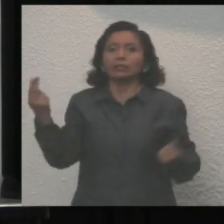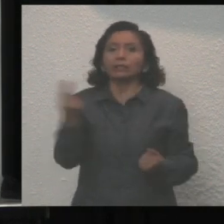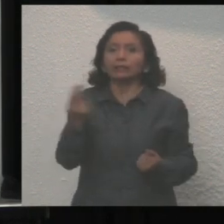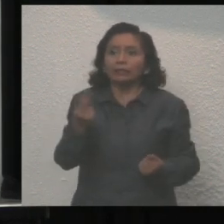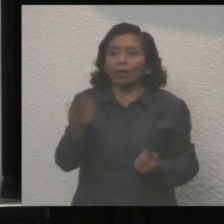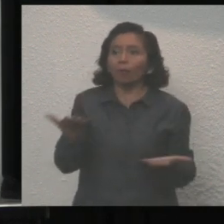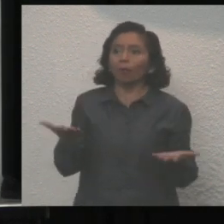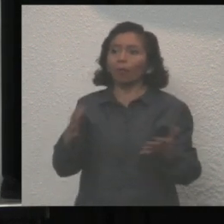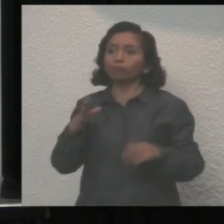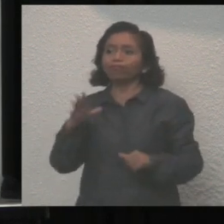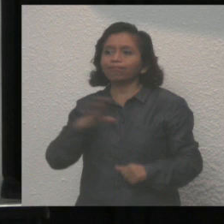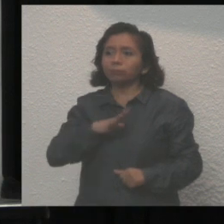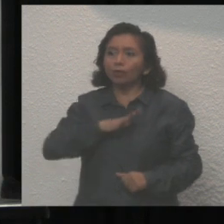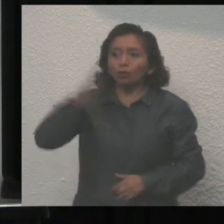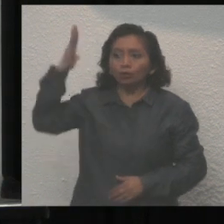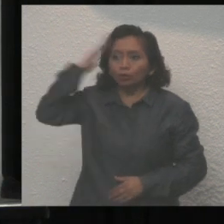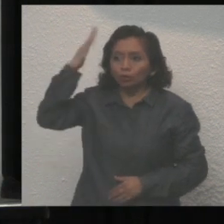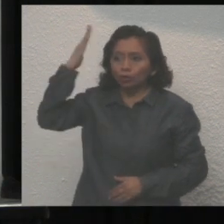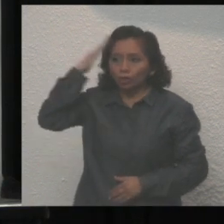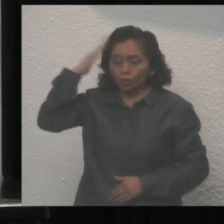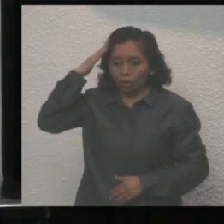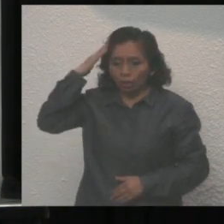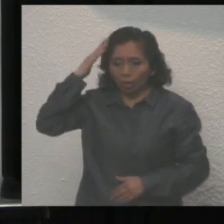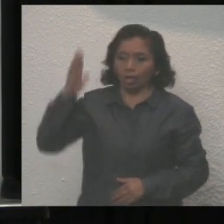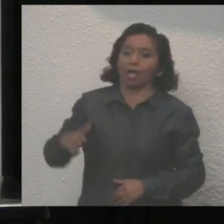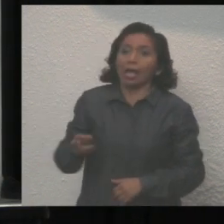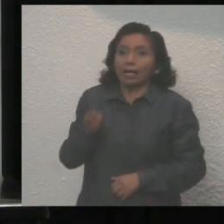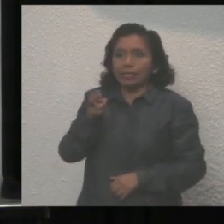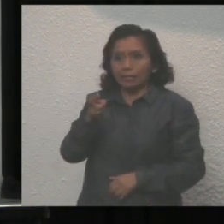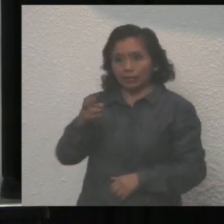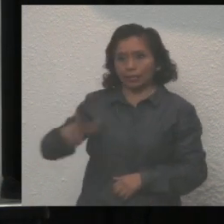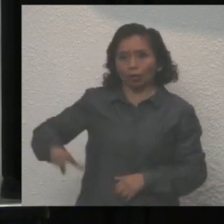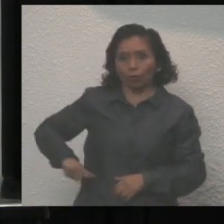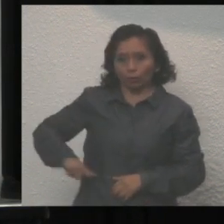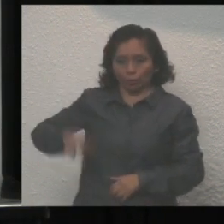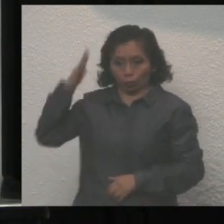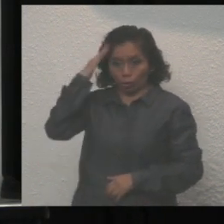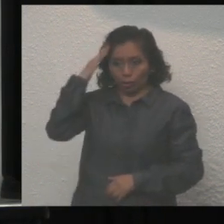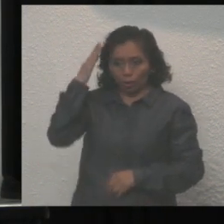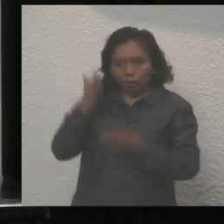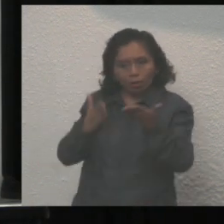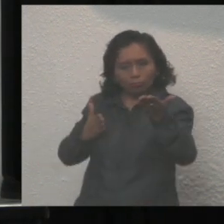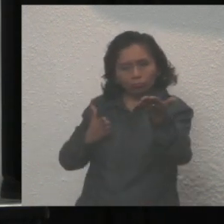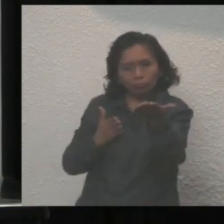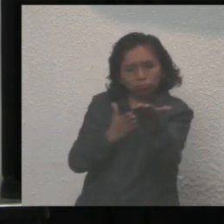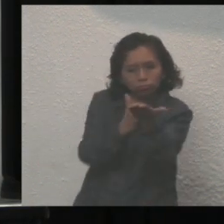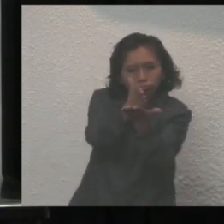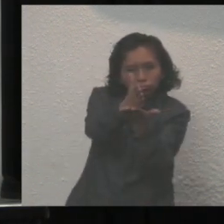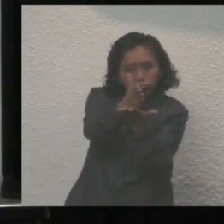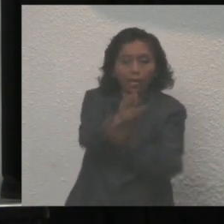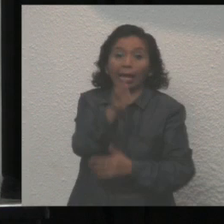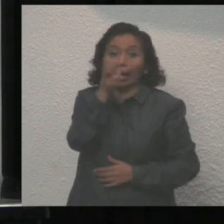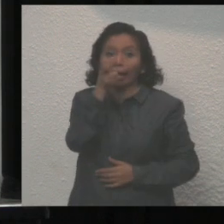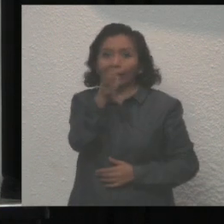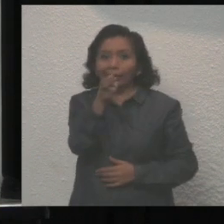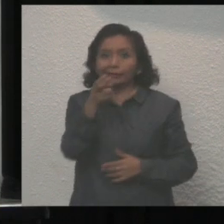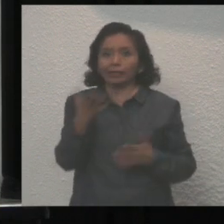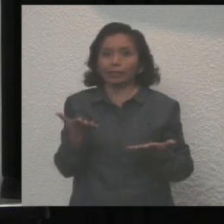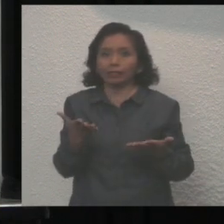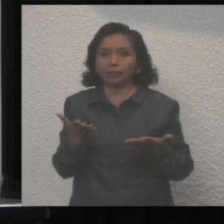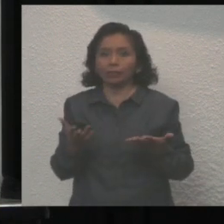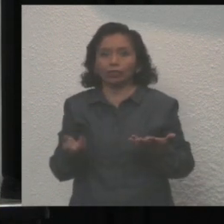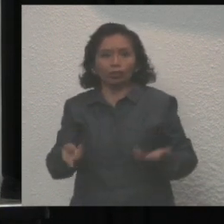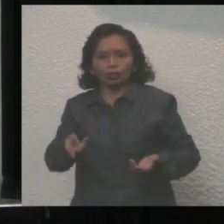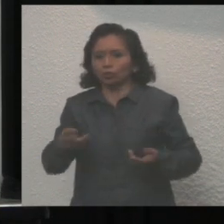liderazgo, el liderazgo de su gobierno que nos guíe a buen puerto. Es el momento de poner todas